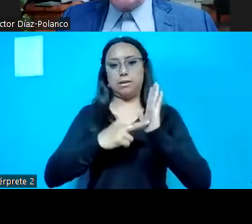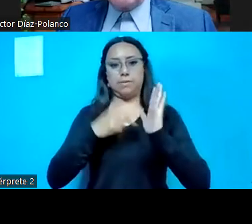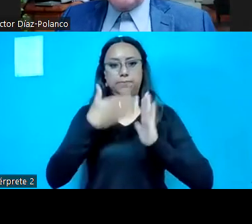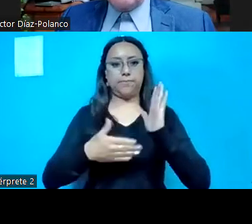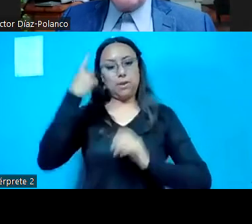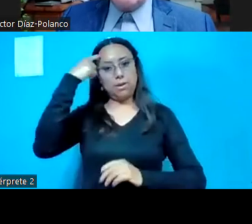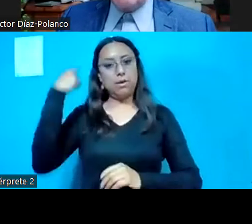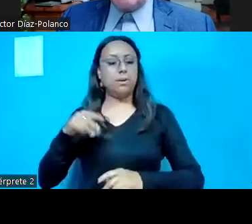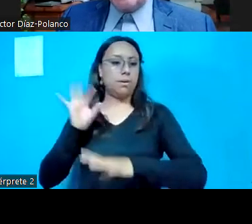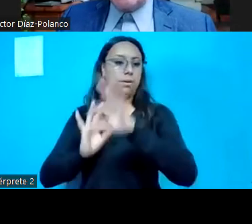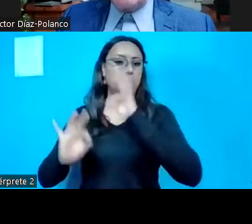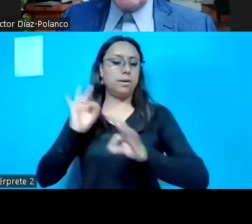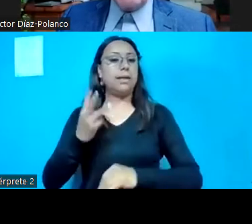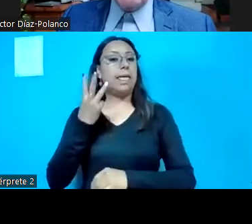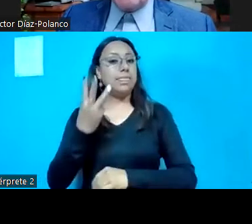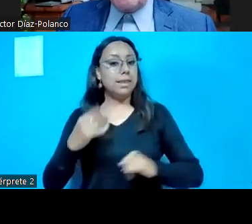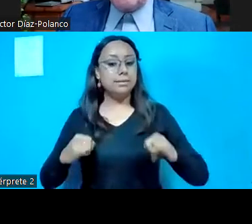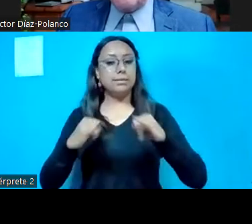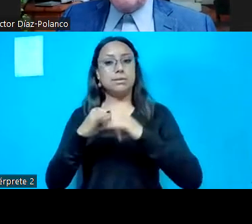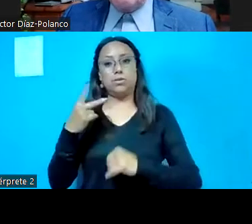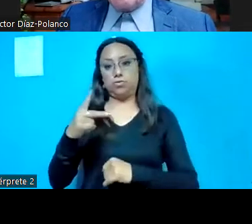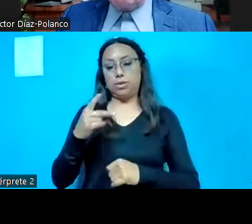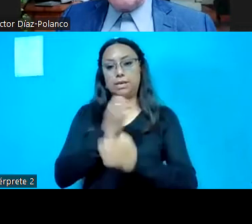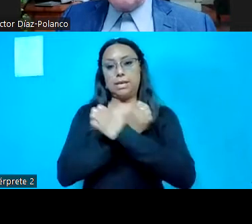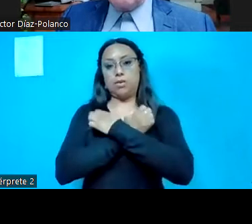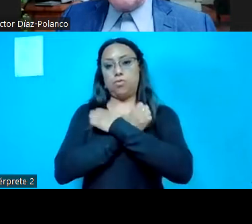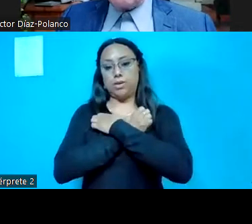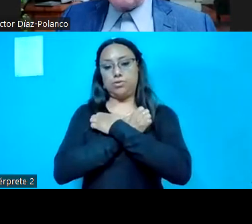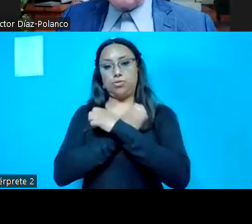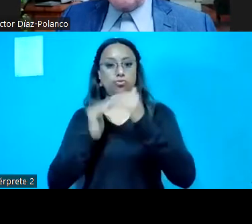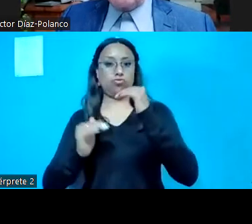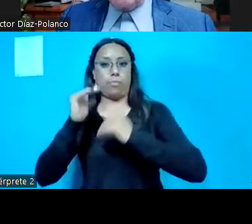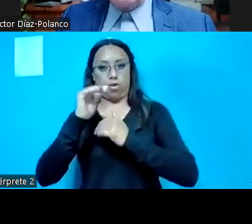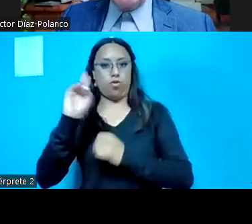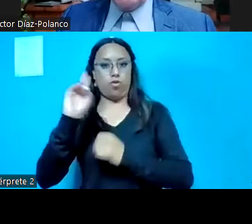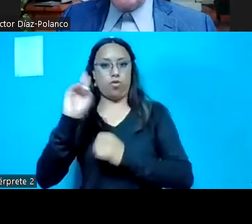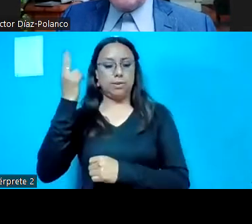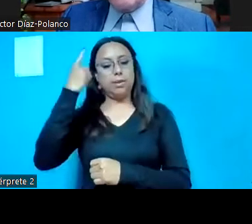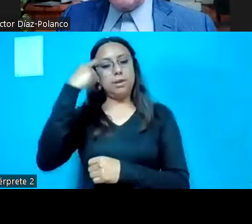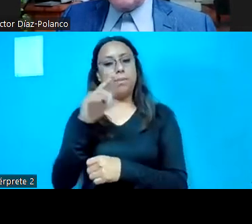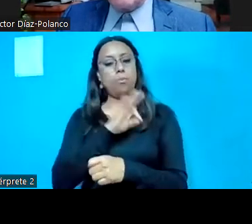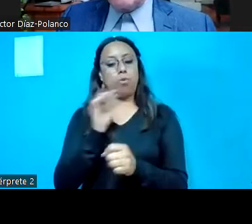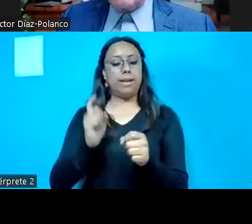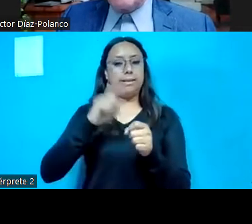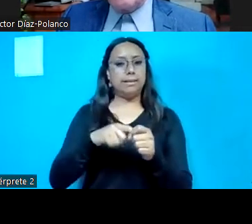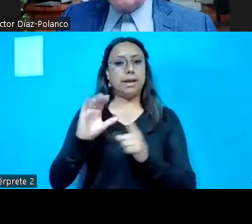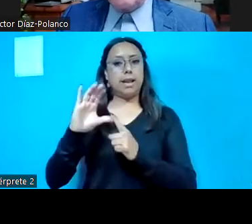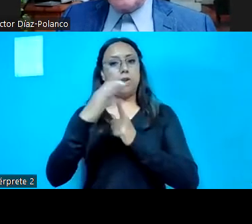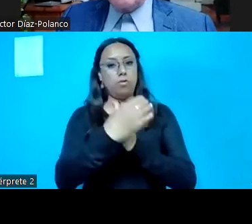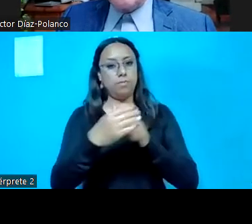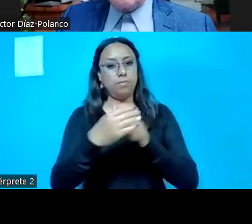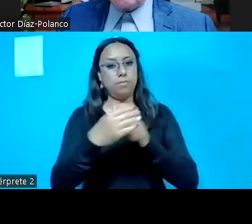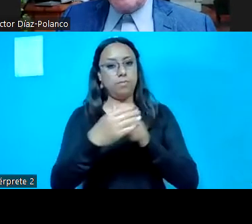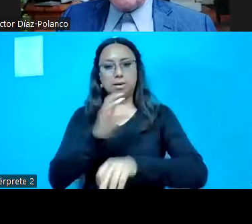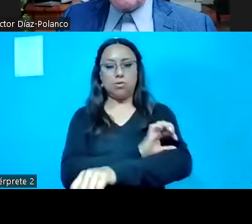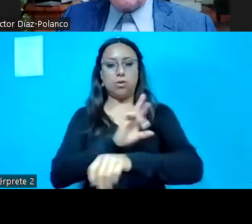selección de tres instituciones de educación superior para integrar el comité coordinador del sistema integral